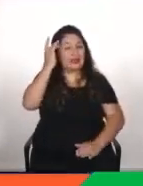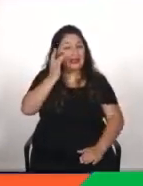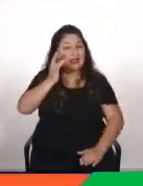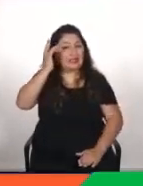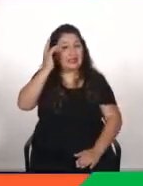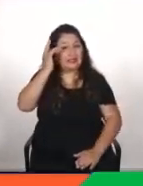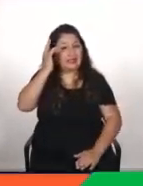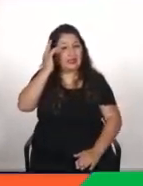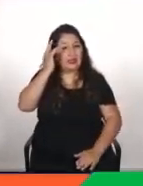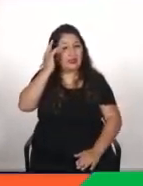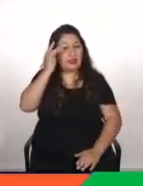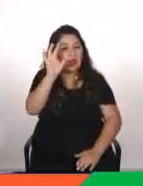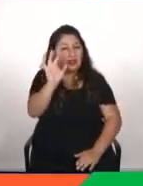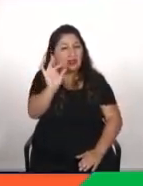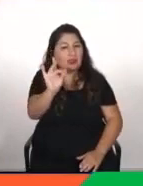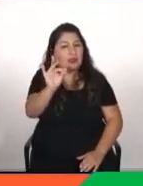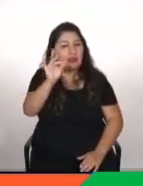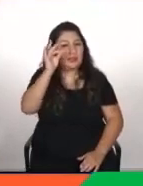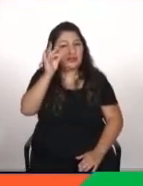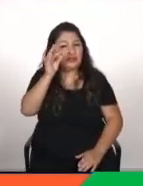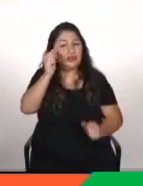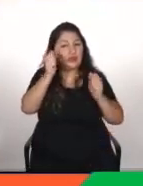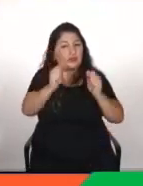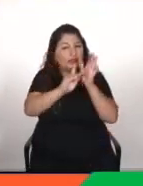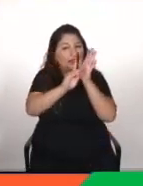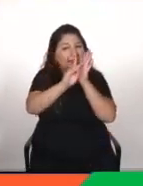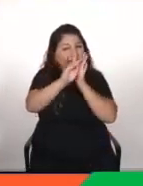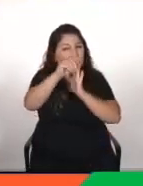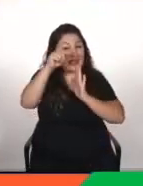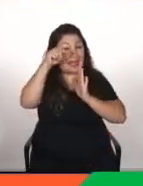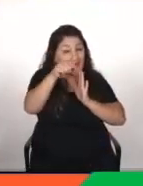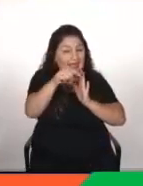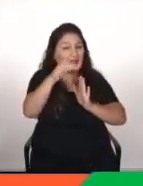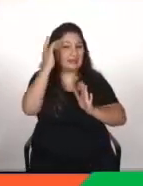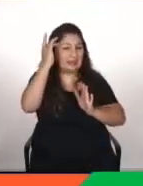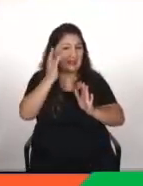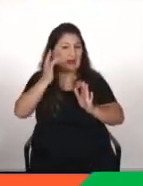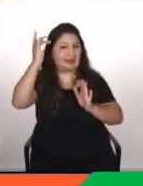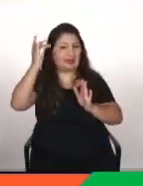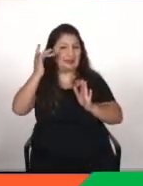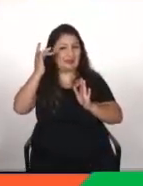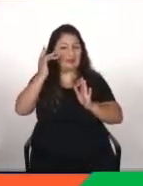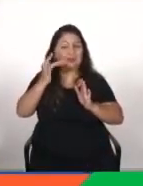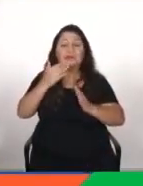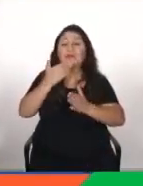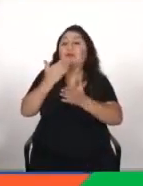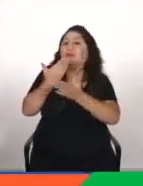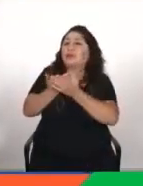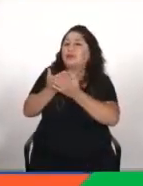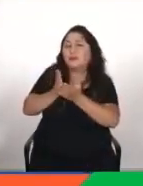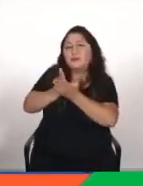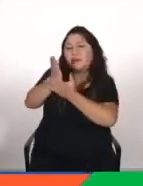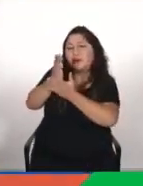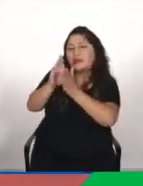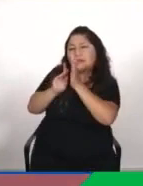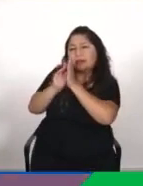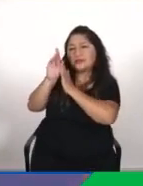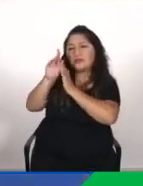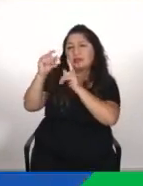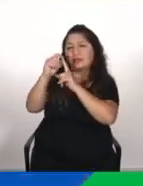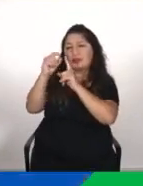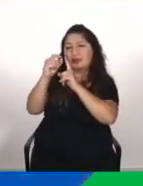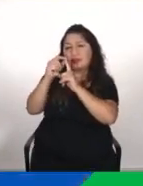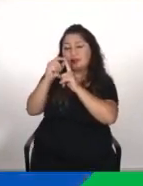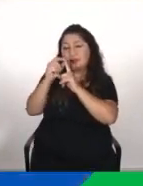ser pues que puedan desarrollar ellas esa inteligencia ¿Cuándo empieza a desarrollarse este concepto? Porque claro, ya el concepto de